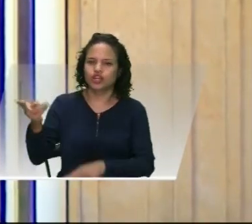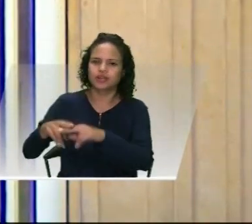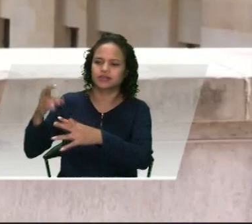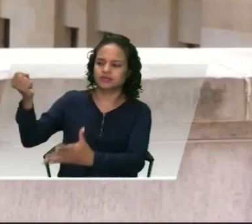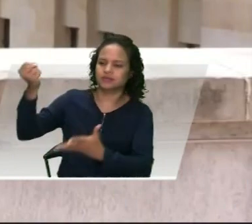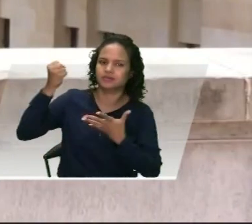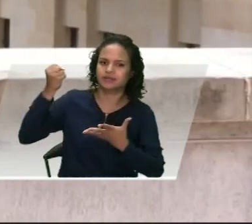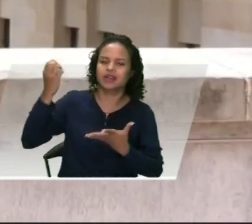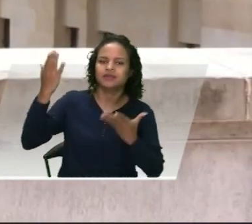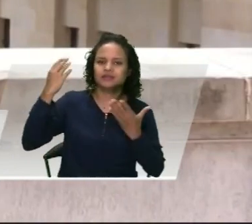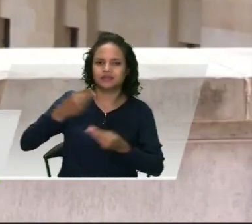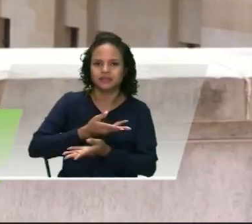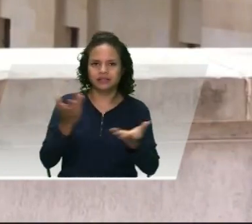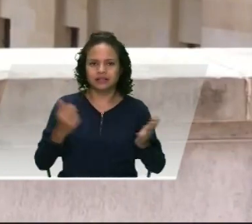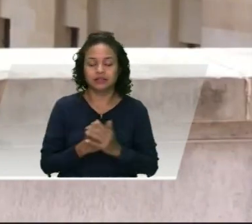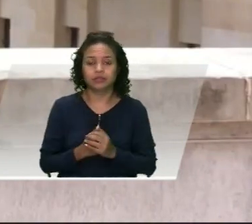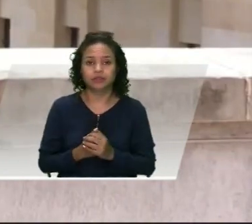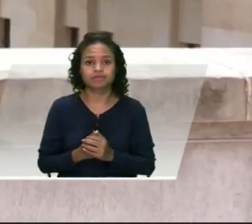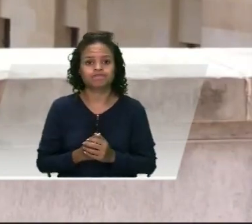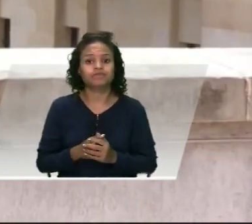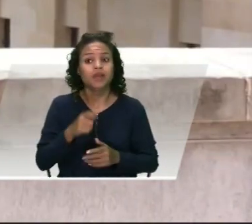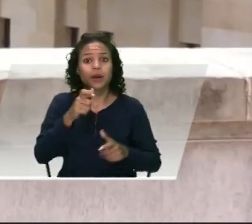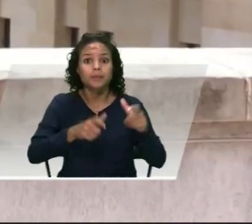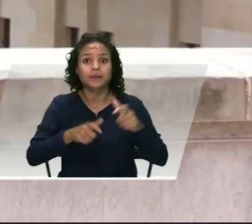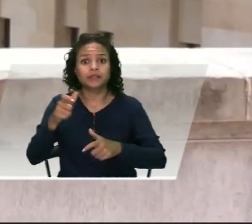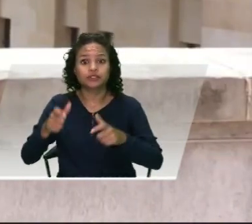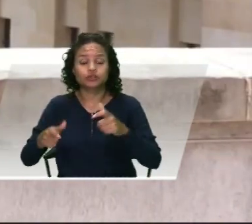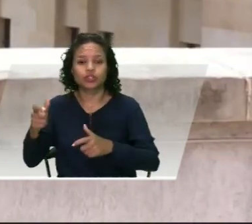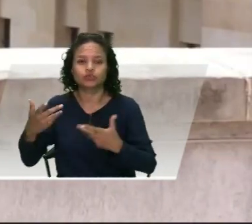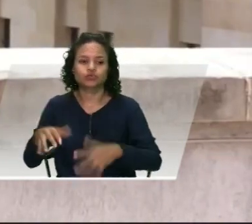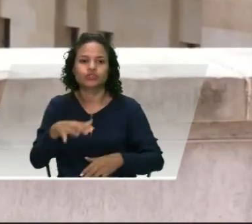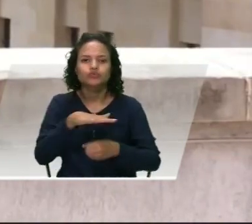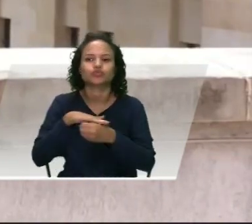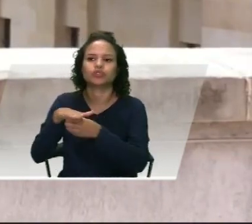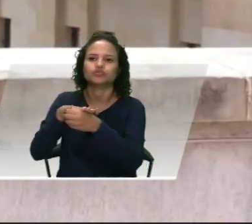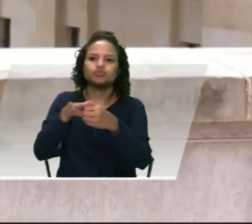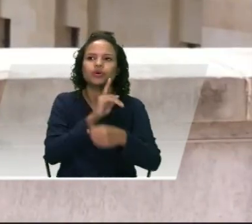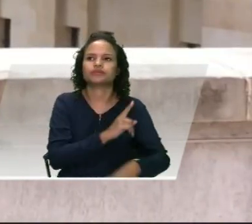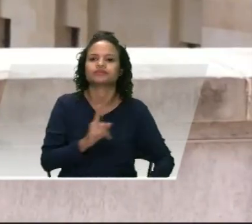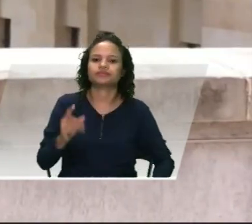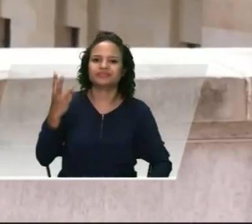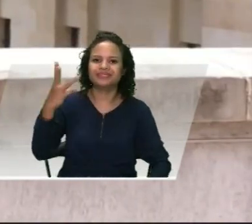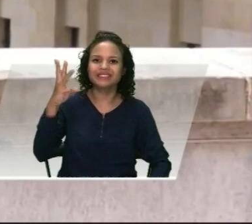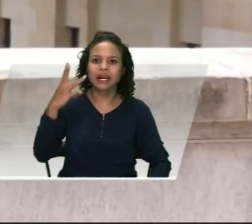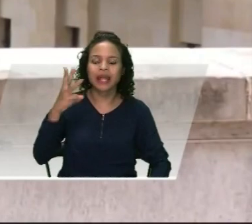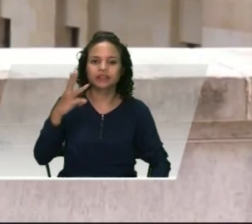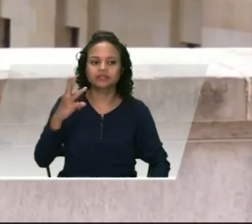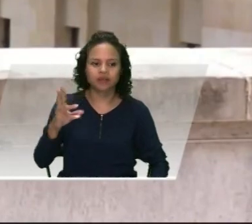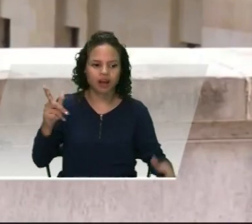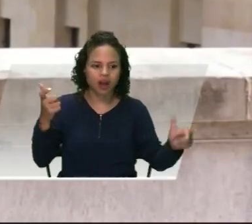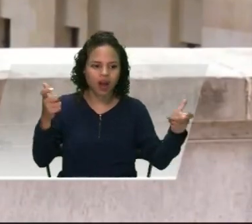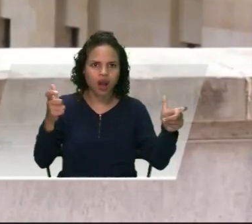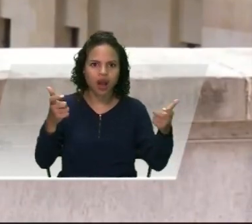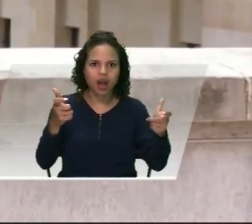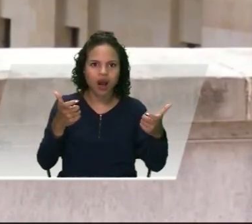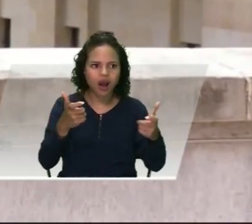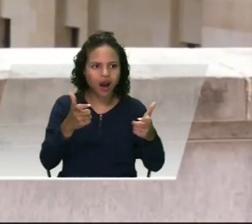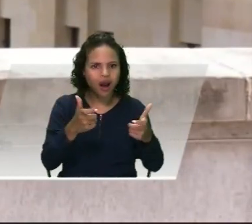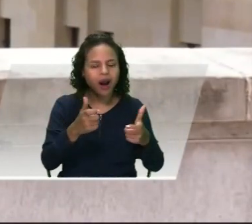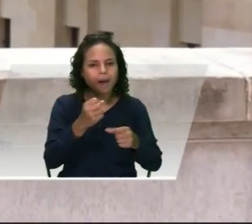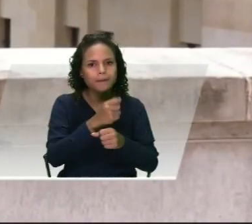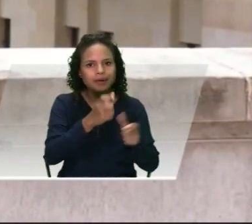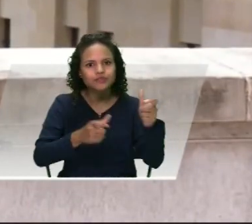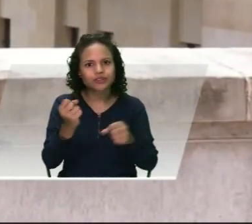general. Un dato de desempleo para las 13 principales ciudades de apenas 8,8%, siendo el valor más